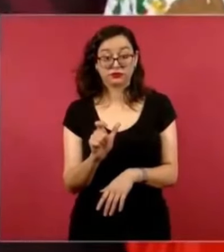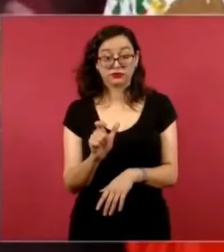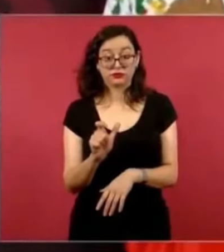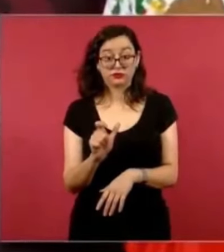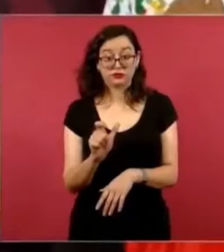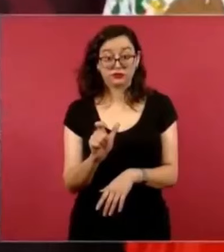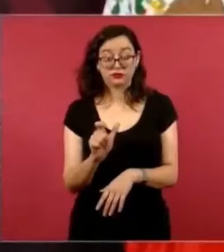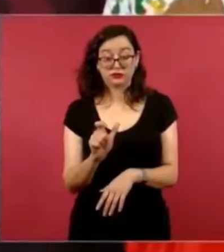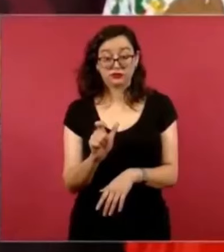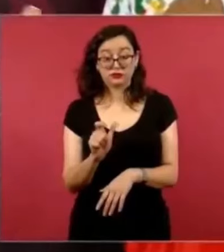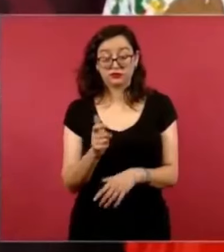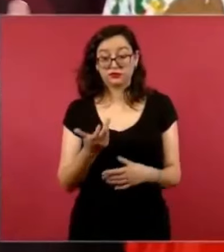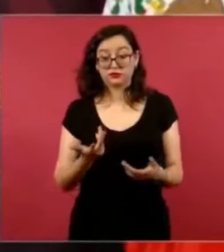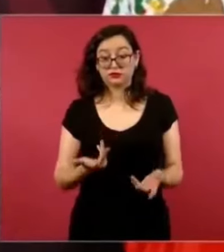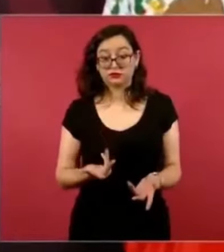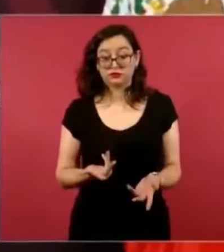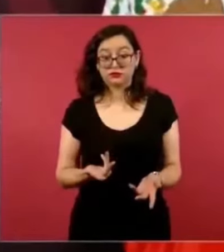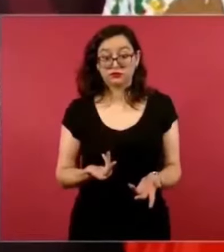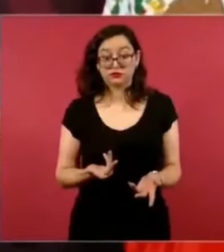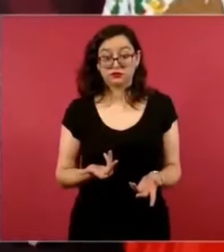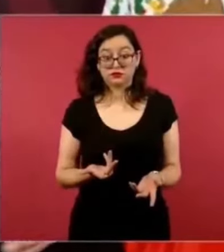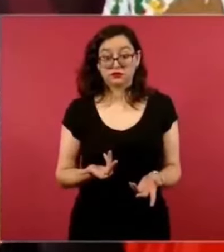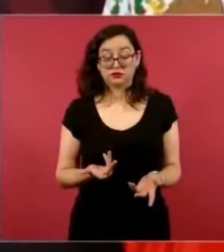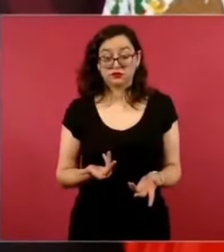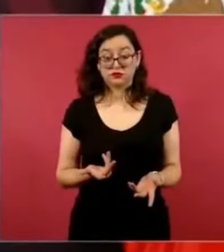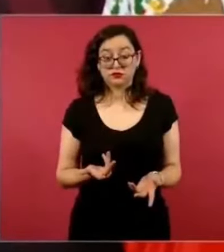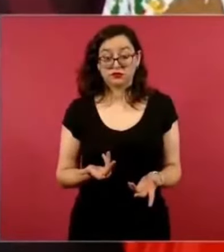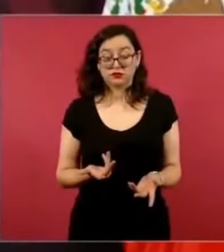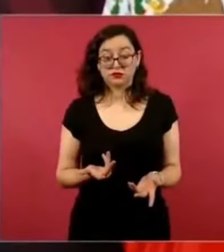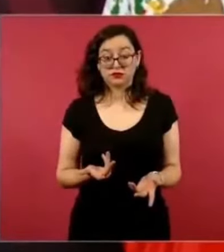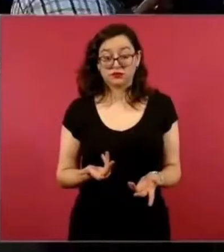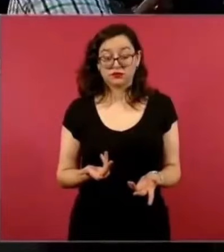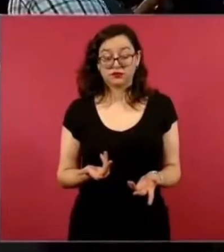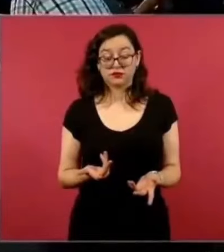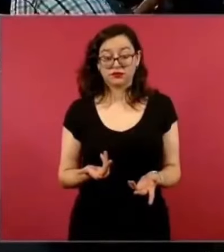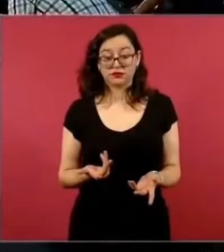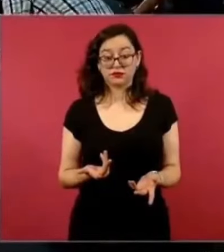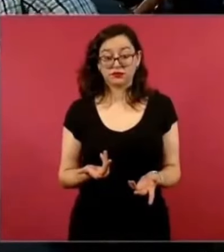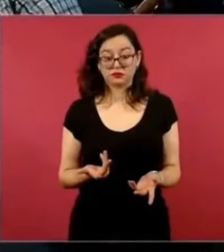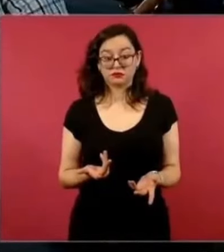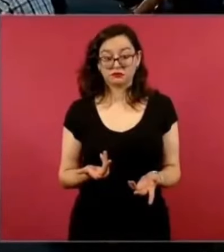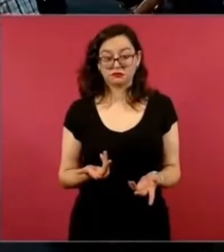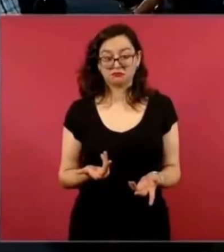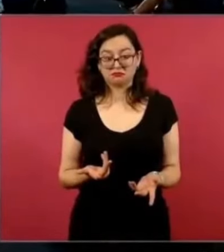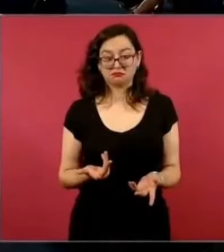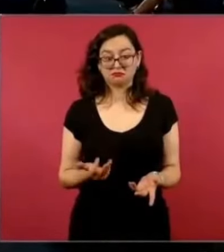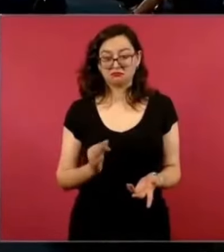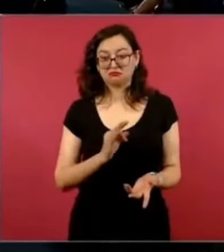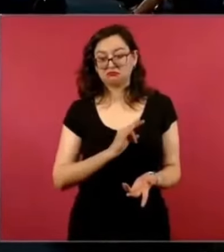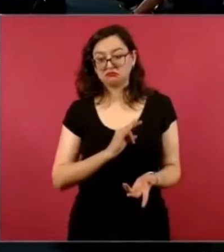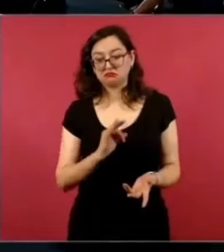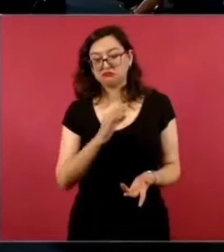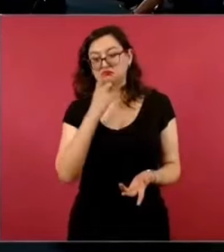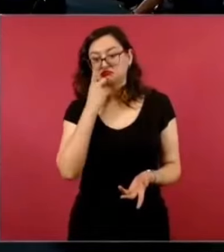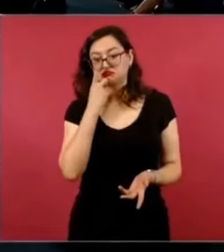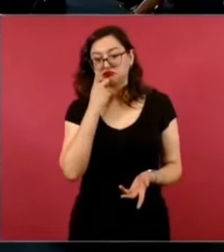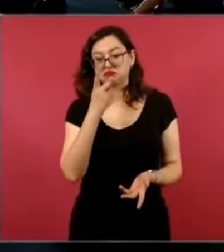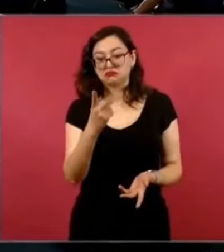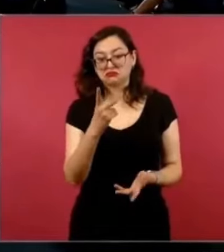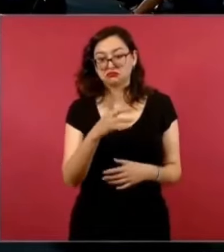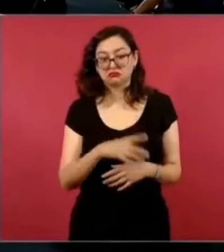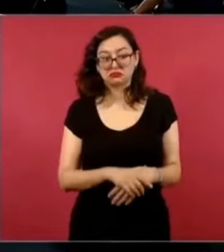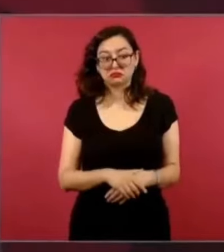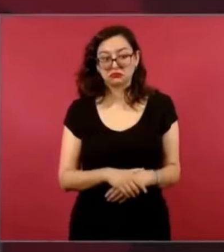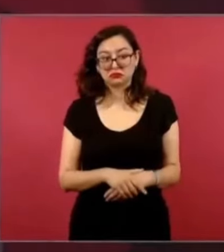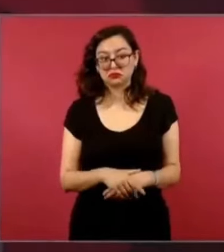bastante arreglado,